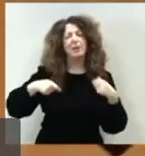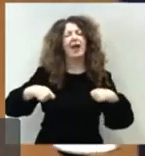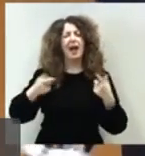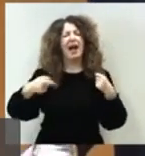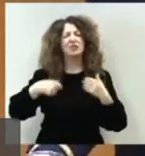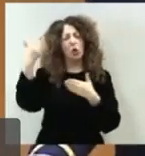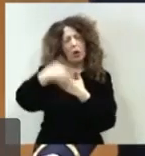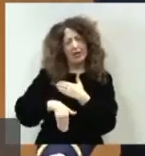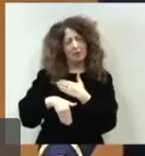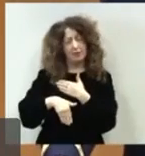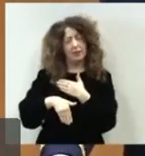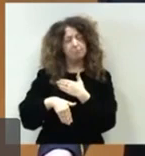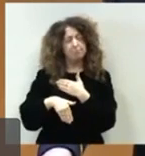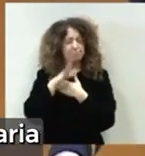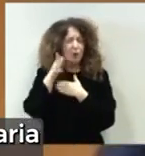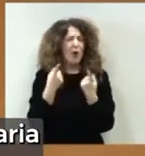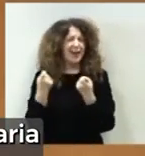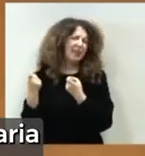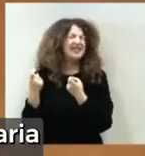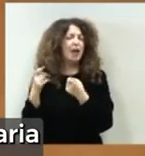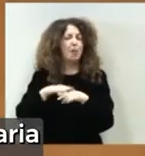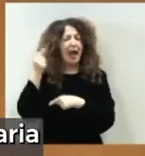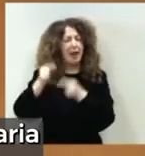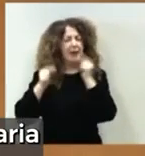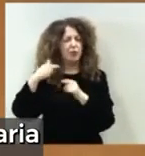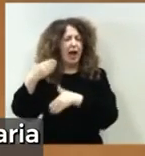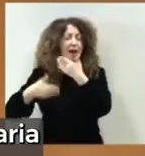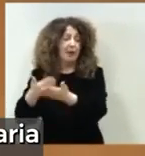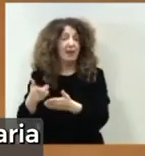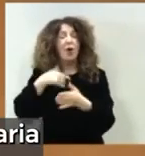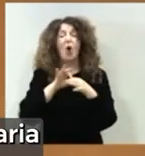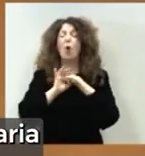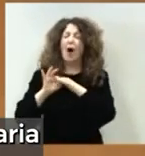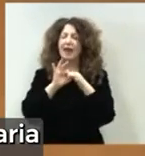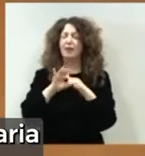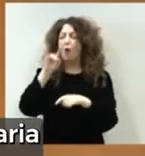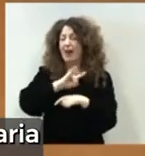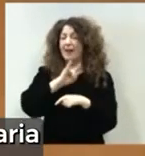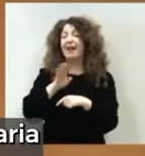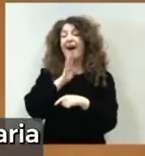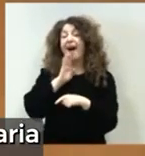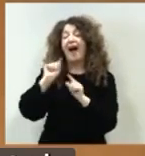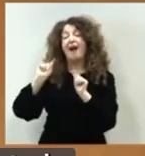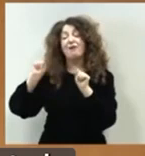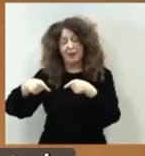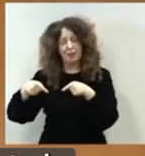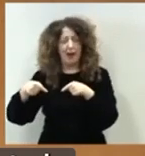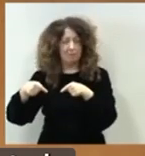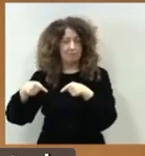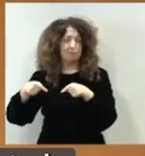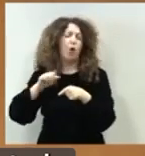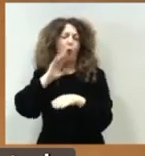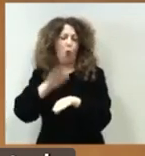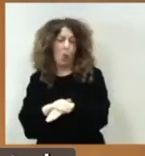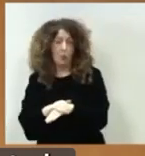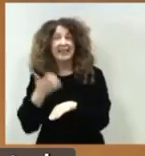de gasto, porque son necesarios para avanzar en los presupuestos y Coalición Canaria cumple lo que firma y cumplirá siempre que el